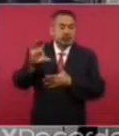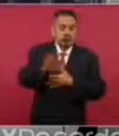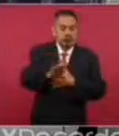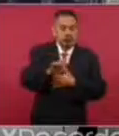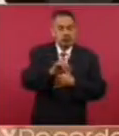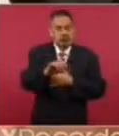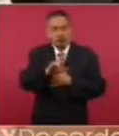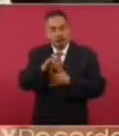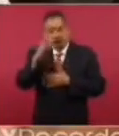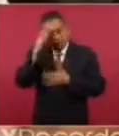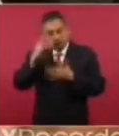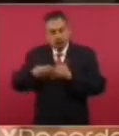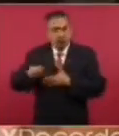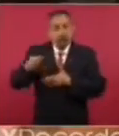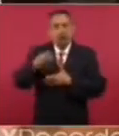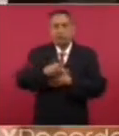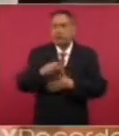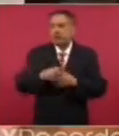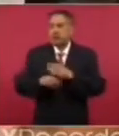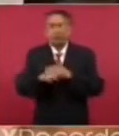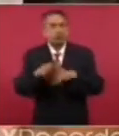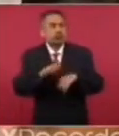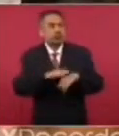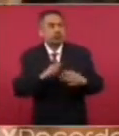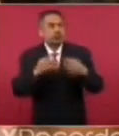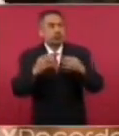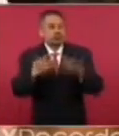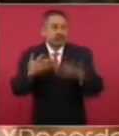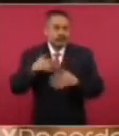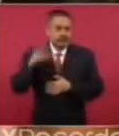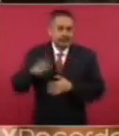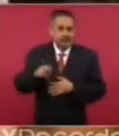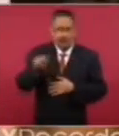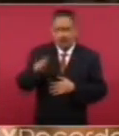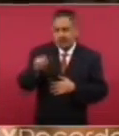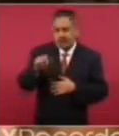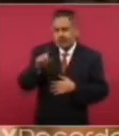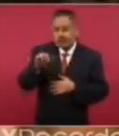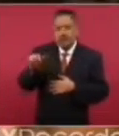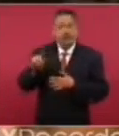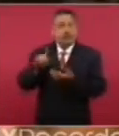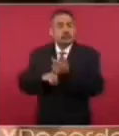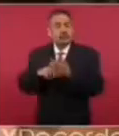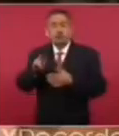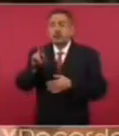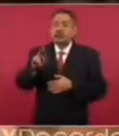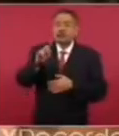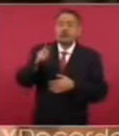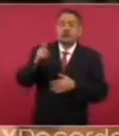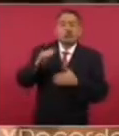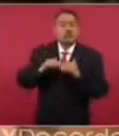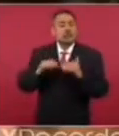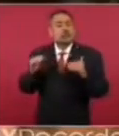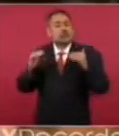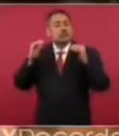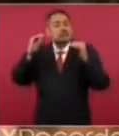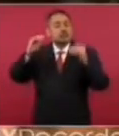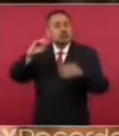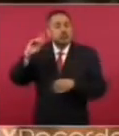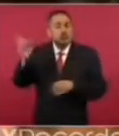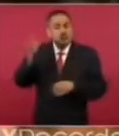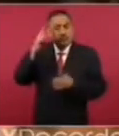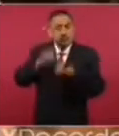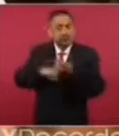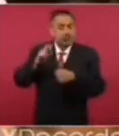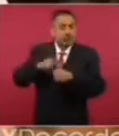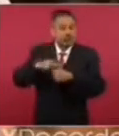reconocimiento. Y es verdad que cuando llegó Padilla, posicionó la UDG como la máxima casa de estudios de